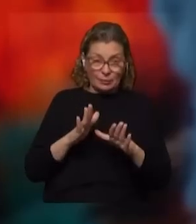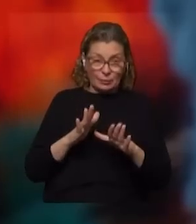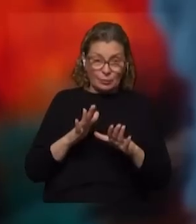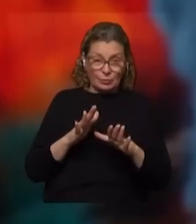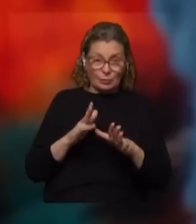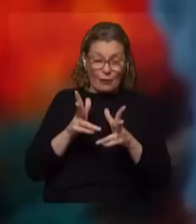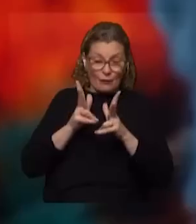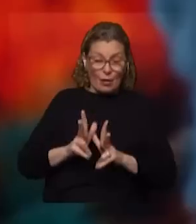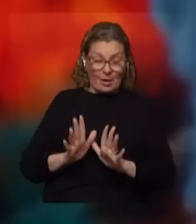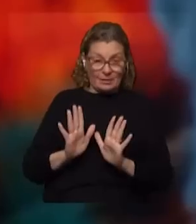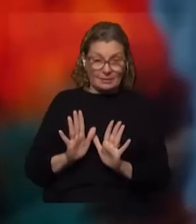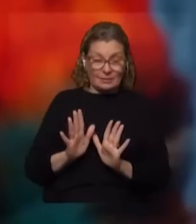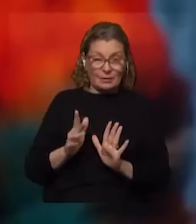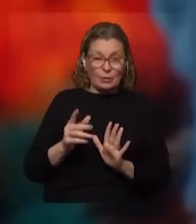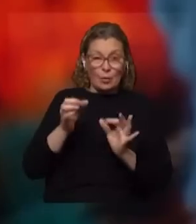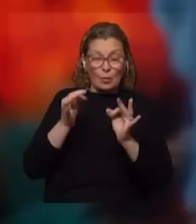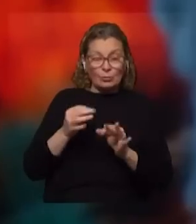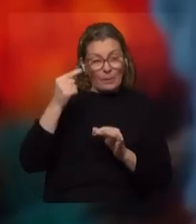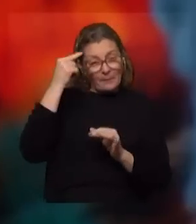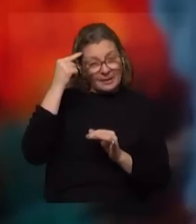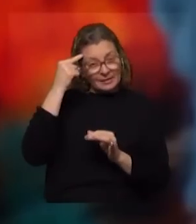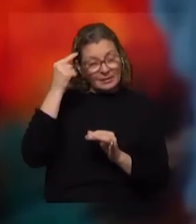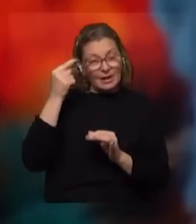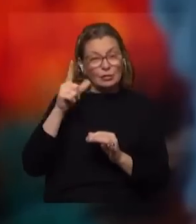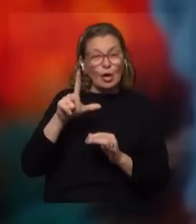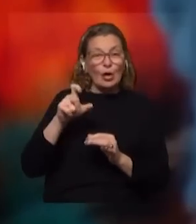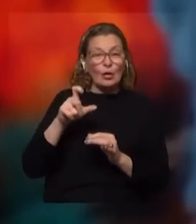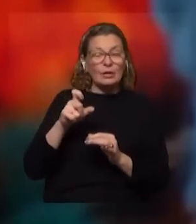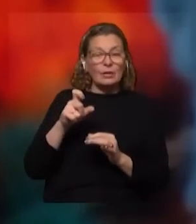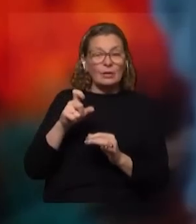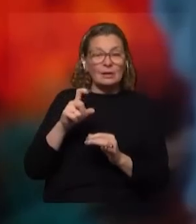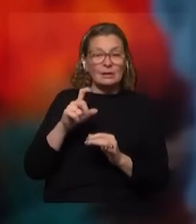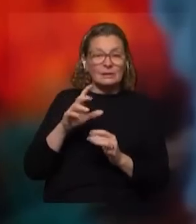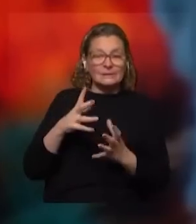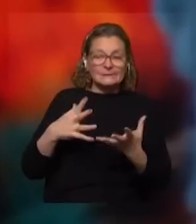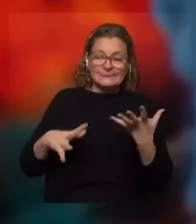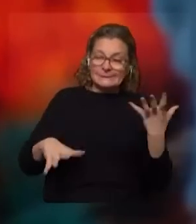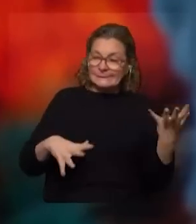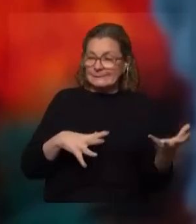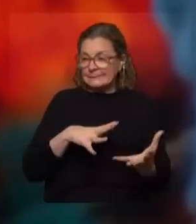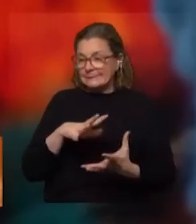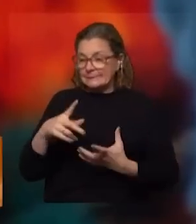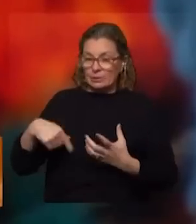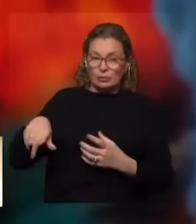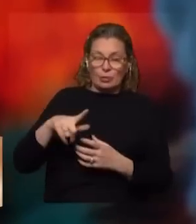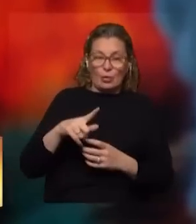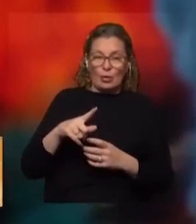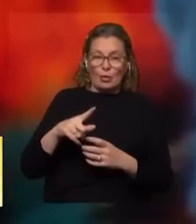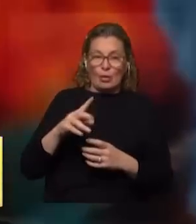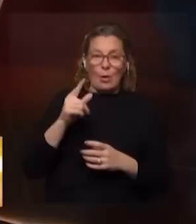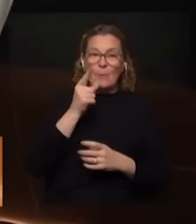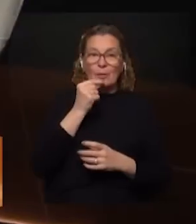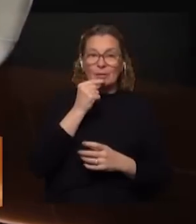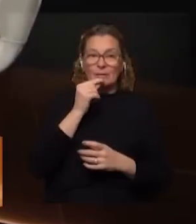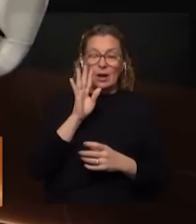del acto público formal, justamente con la intención, sí, obviamente que la indignación que se generó en todos nosotros de encontrar a la Guardia Republicana,